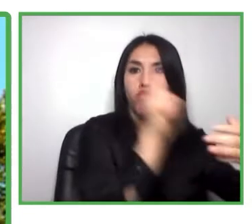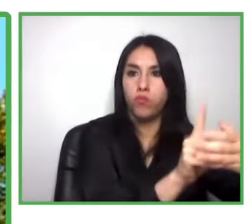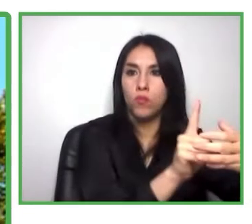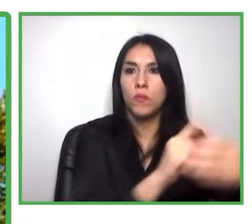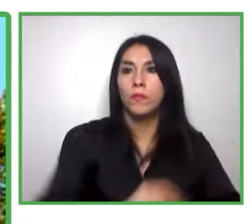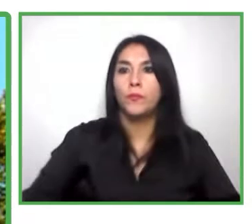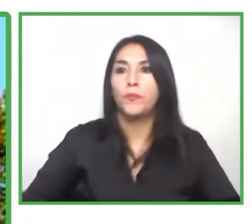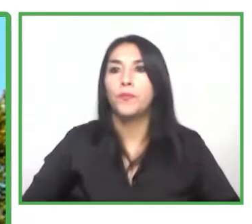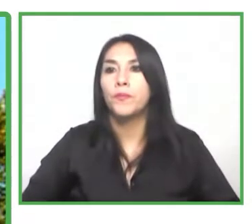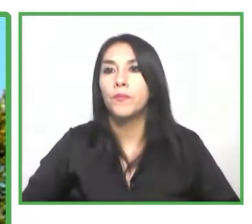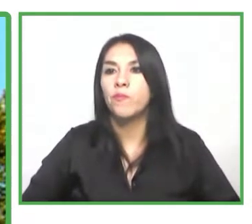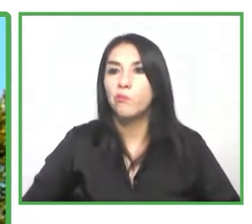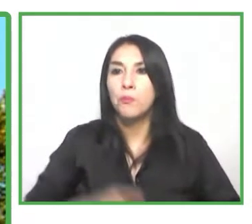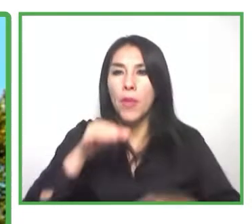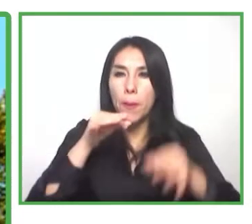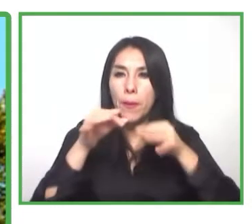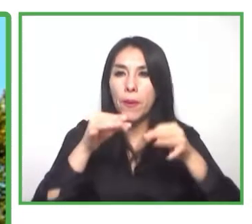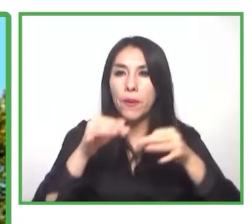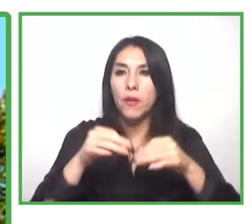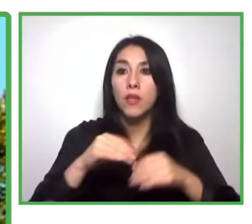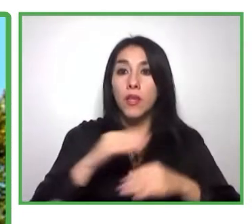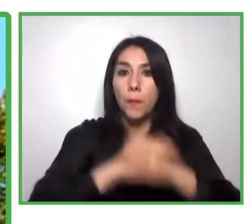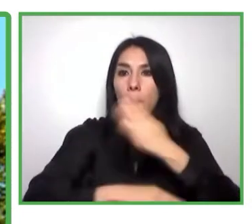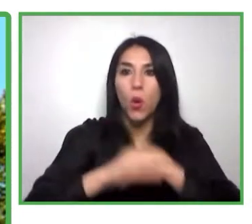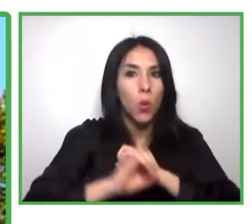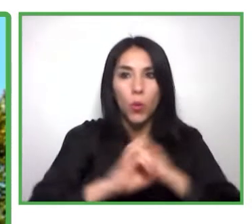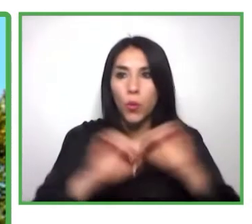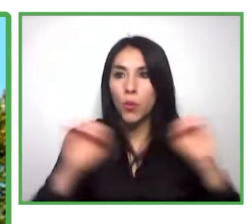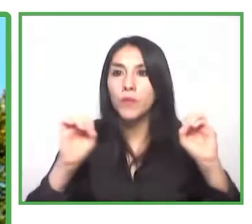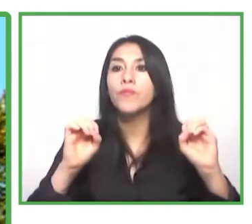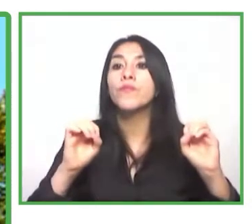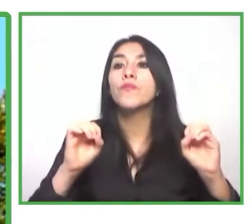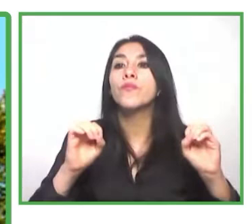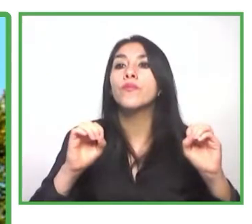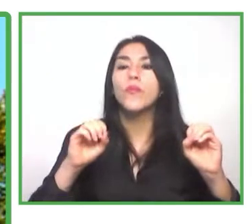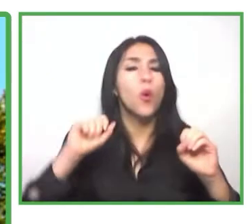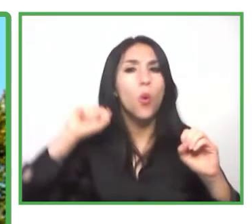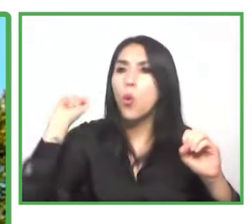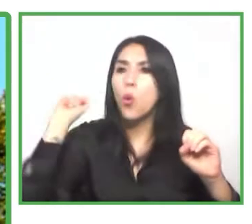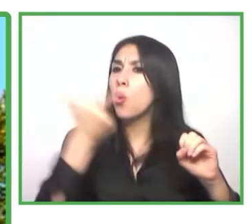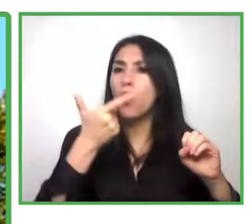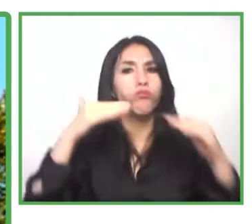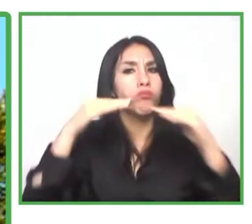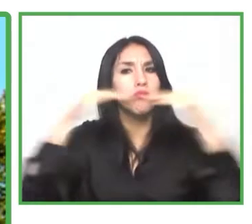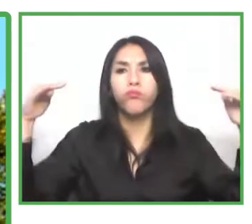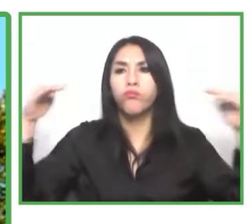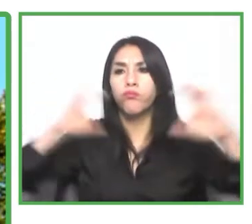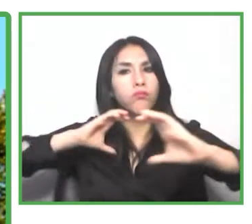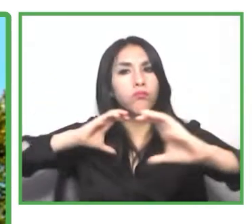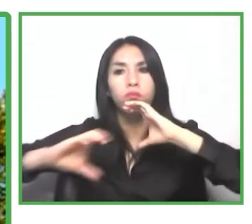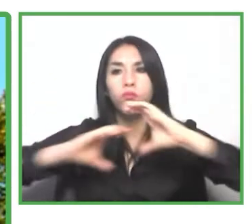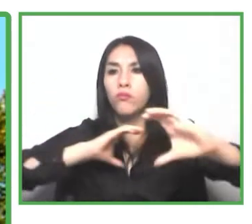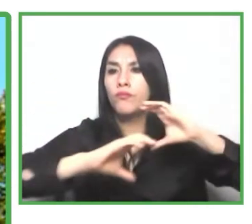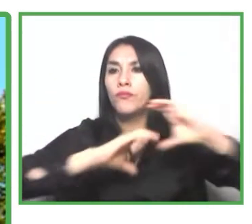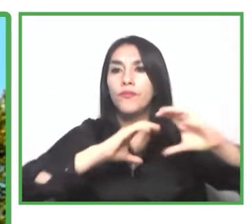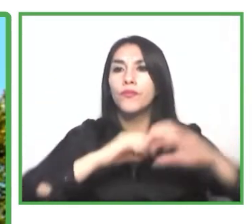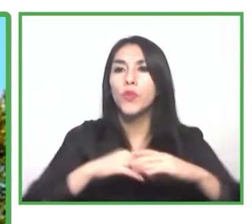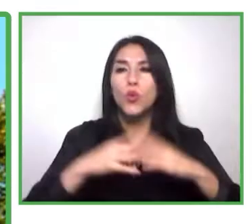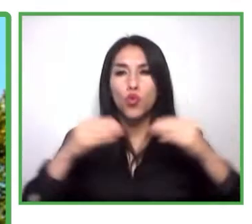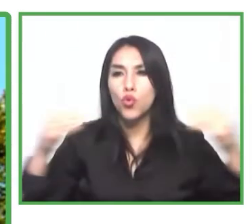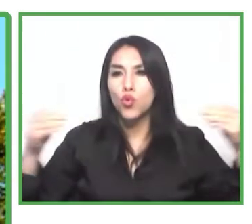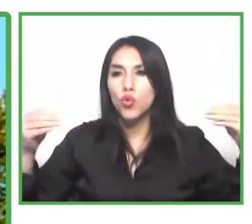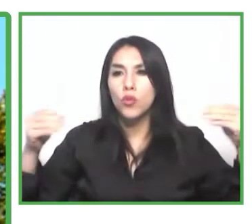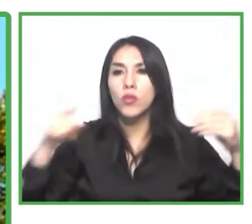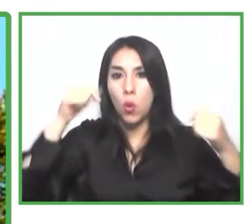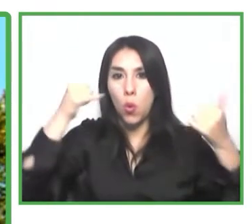visibilizando, comunicando e informando y haciendo alianzas con muchos de los que están aquí presentes. Entonces, tenemos, así que seguimos